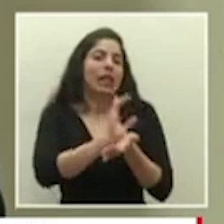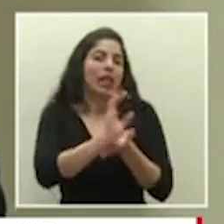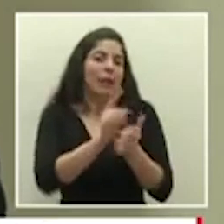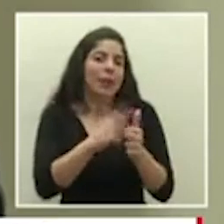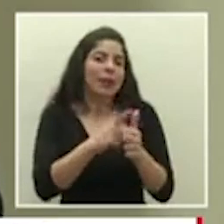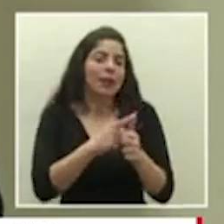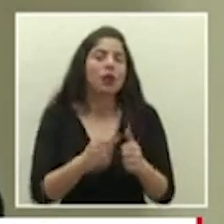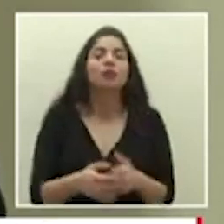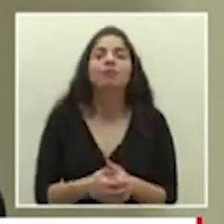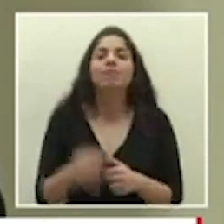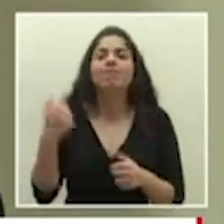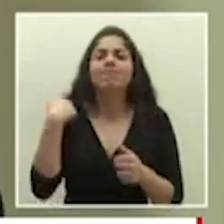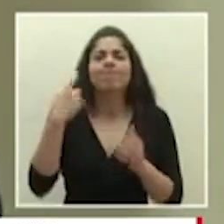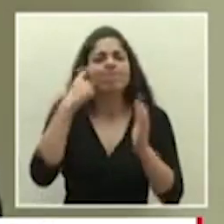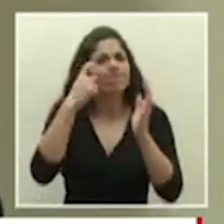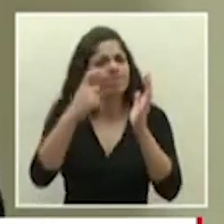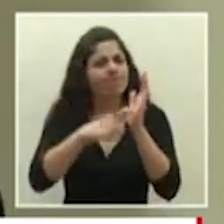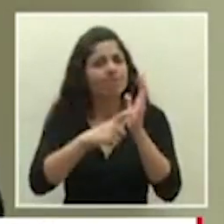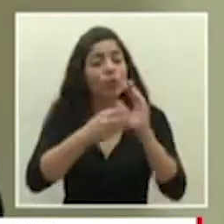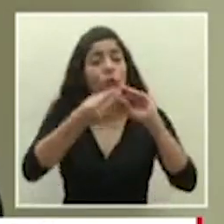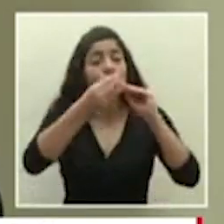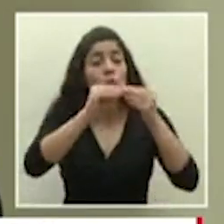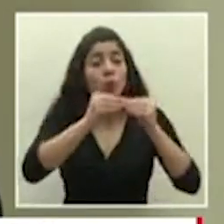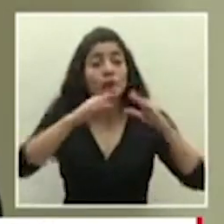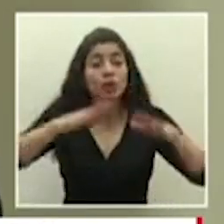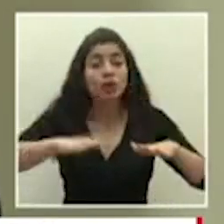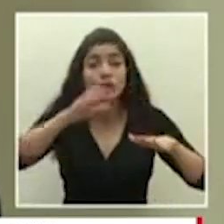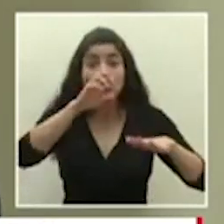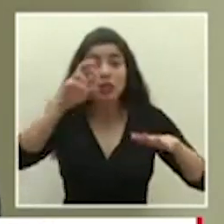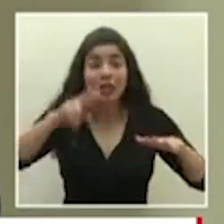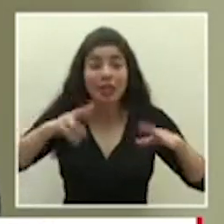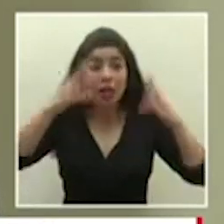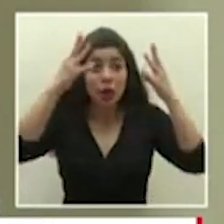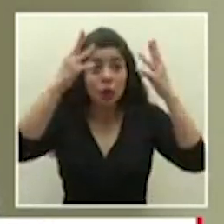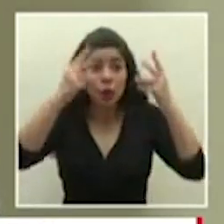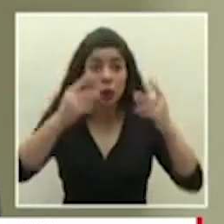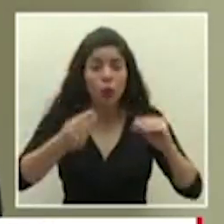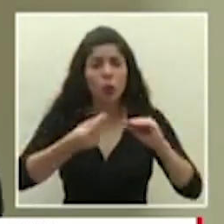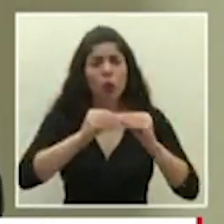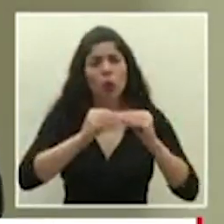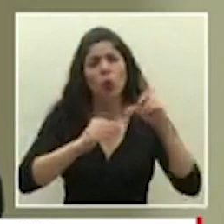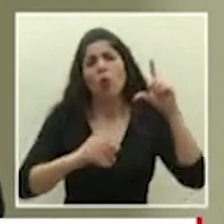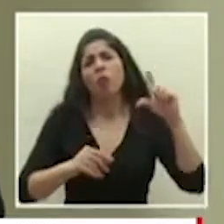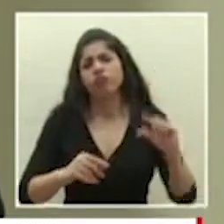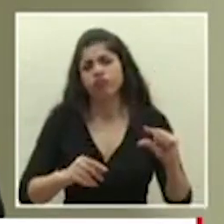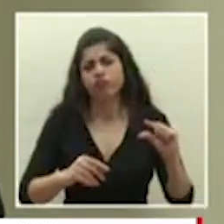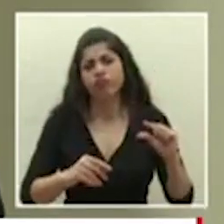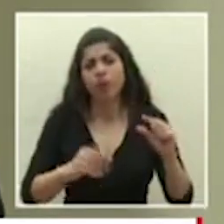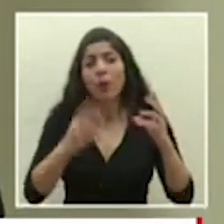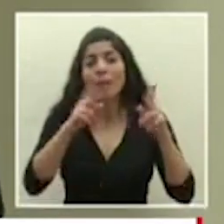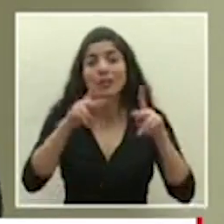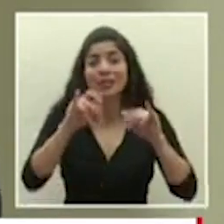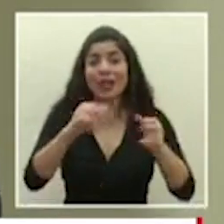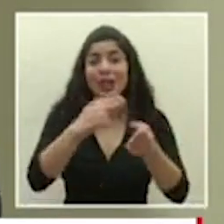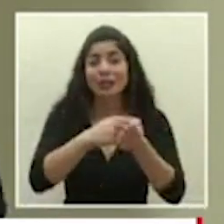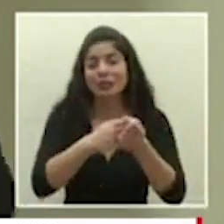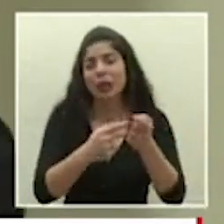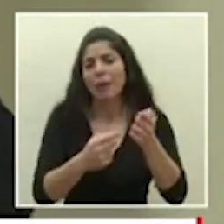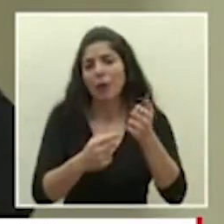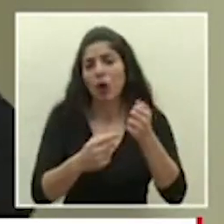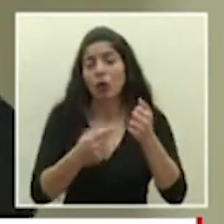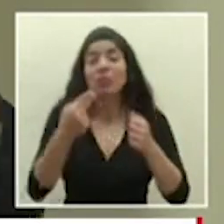resalto los números de Costa Rica son bajos en términos de hospitalización estamos hablando